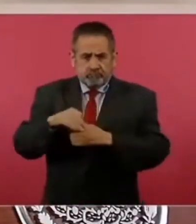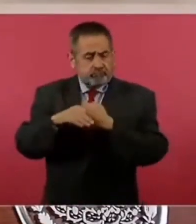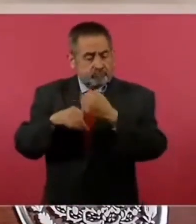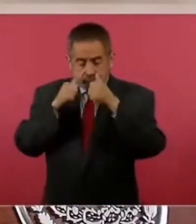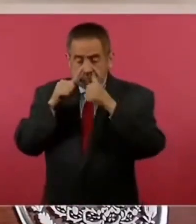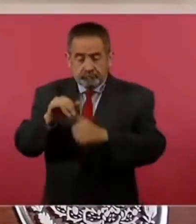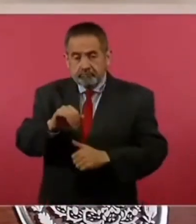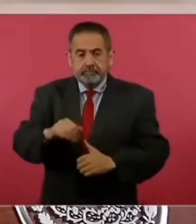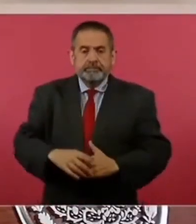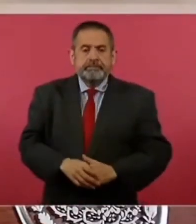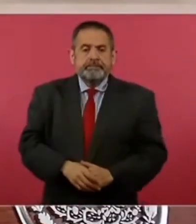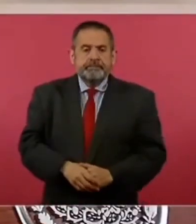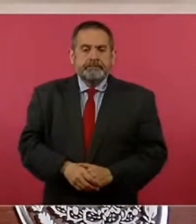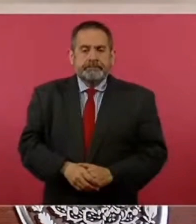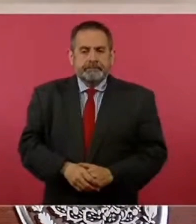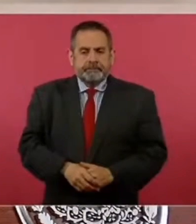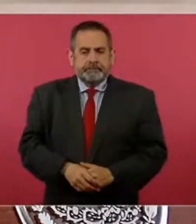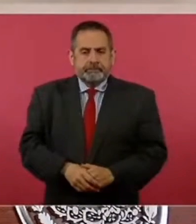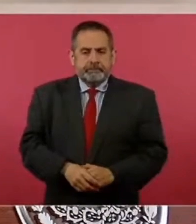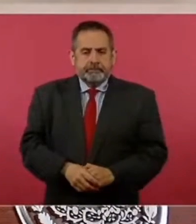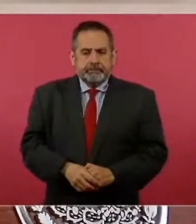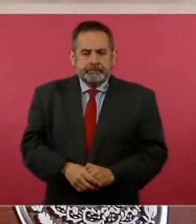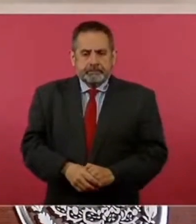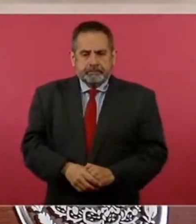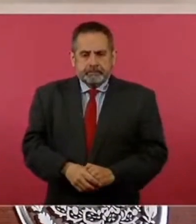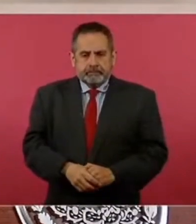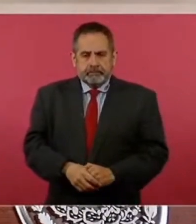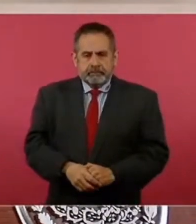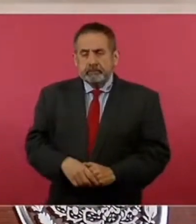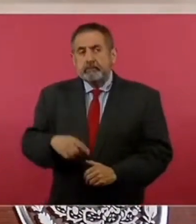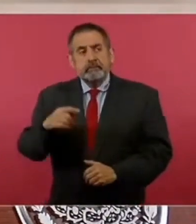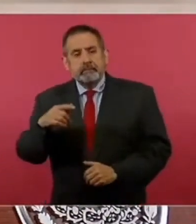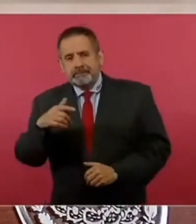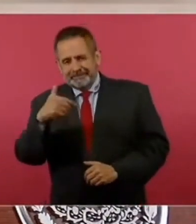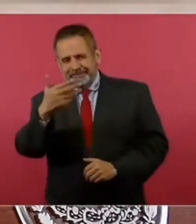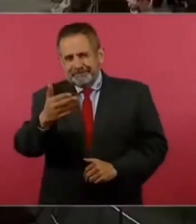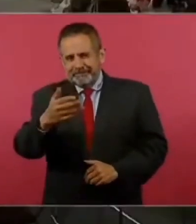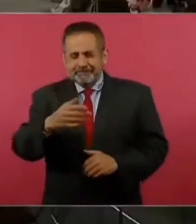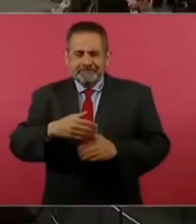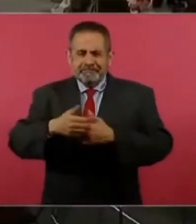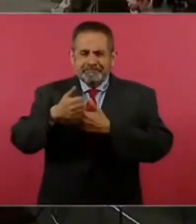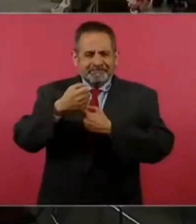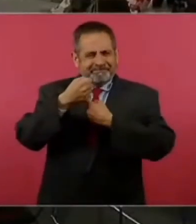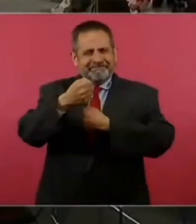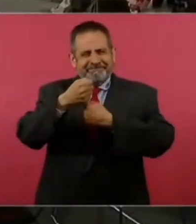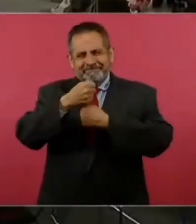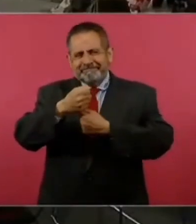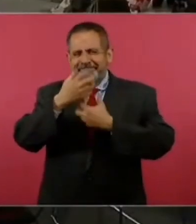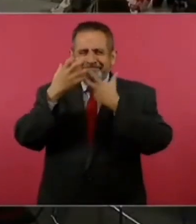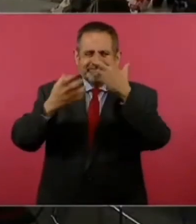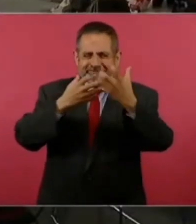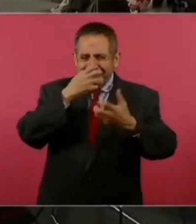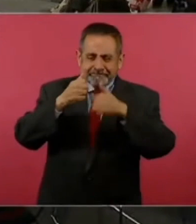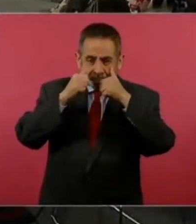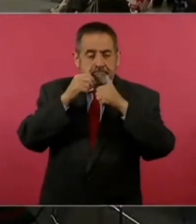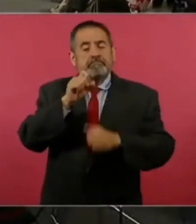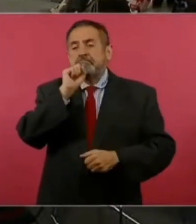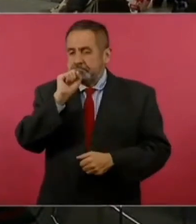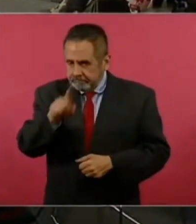Todos los que se manifiestan son atendidos, todos.